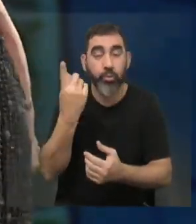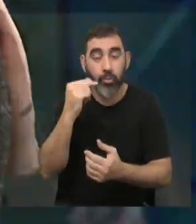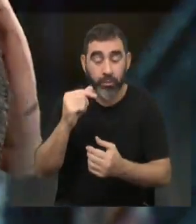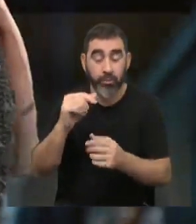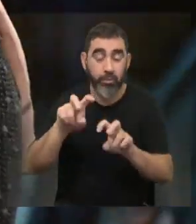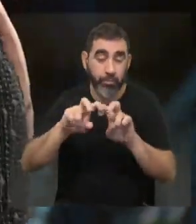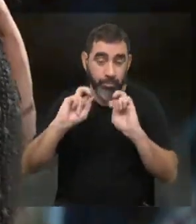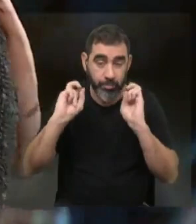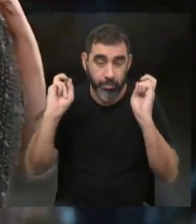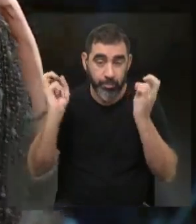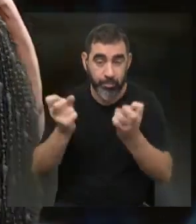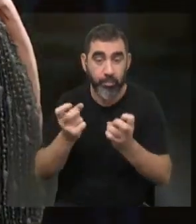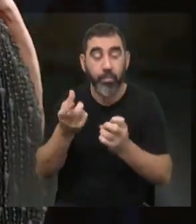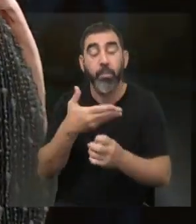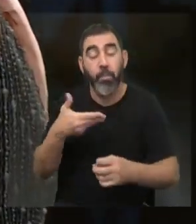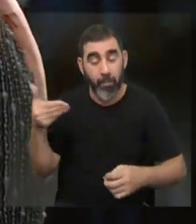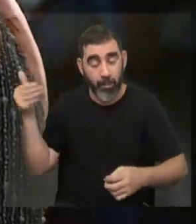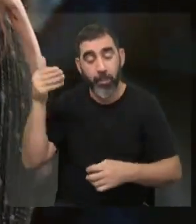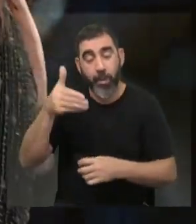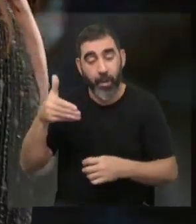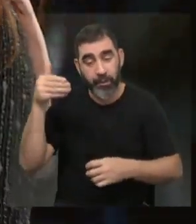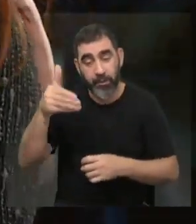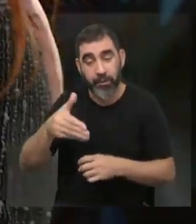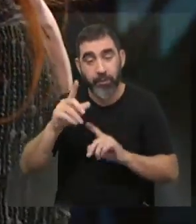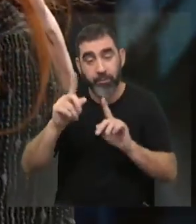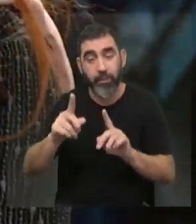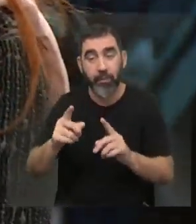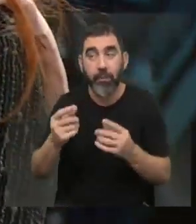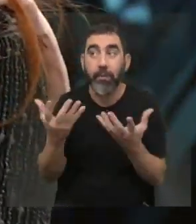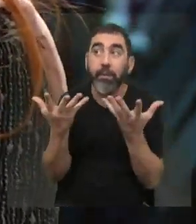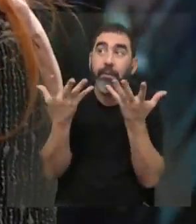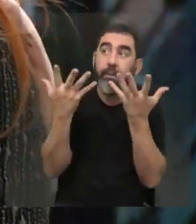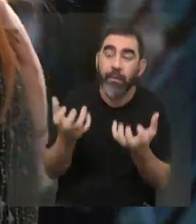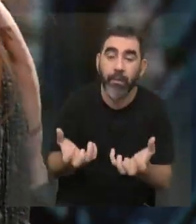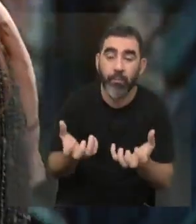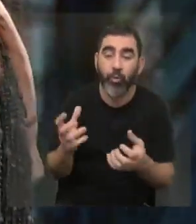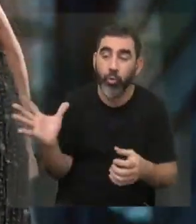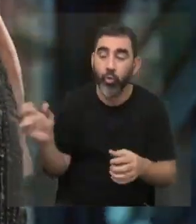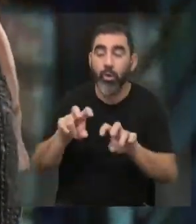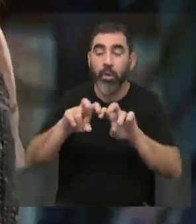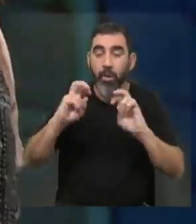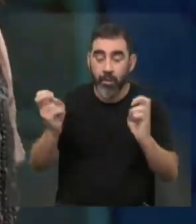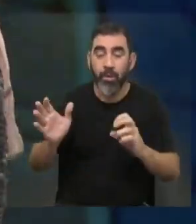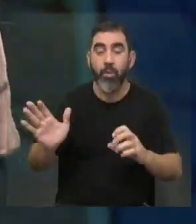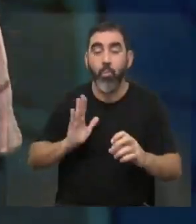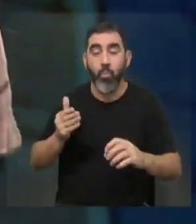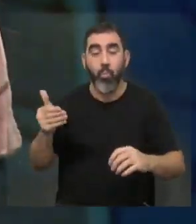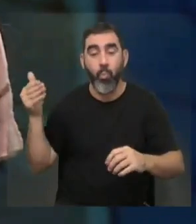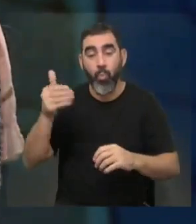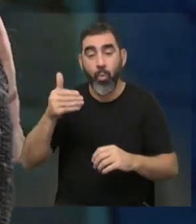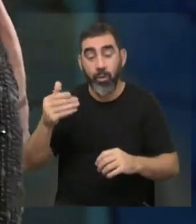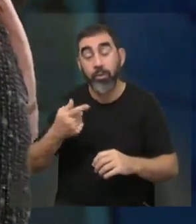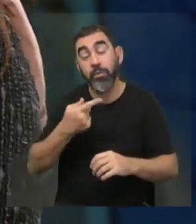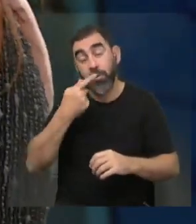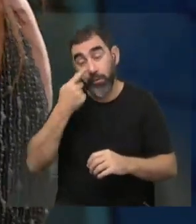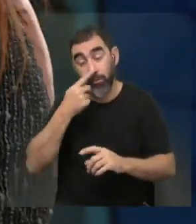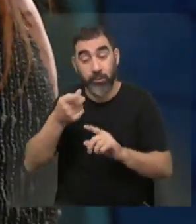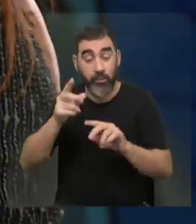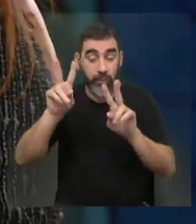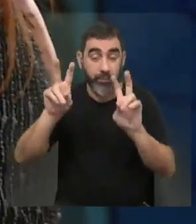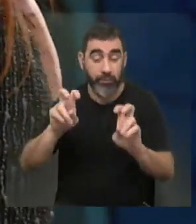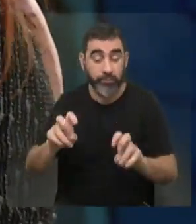panel y por eso también participamos en lo que es intentar que en todos los paneles hubieran mujeres. Eso es algo muy interesante porque